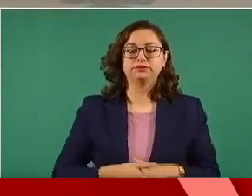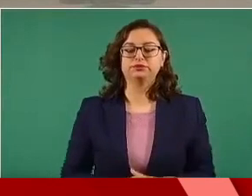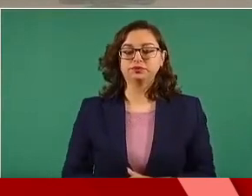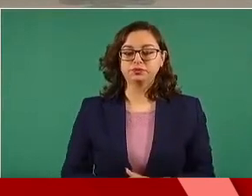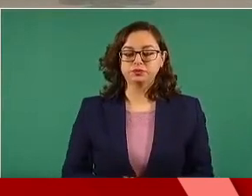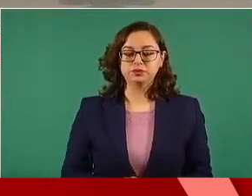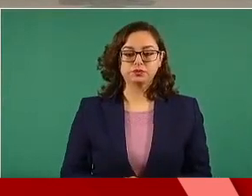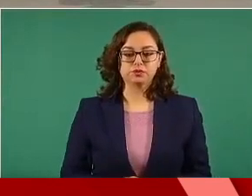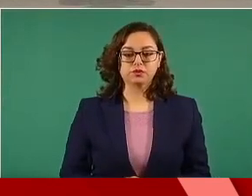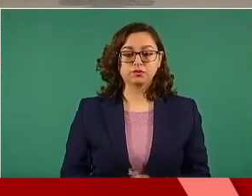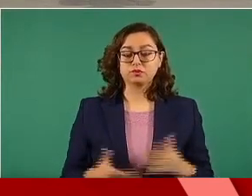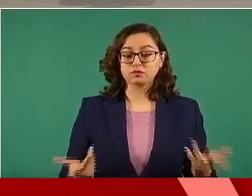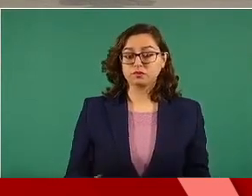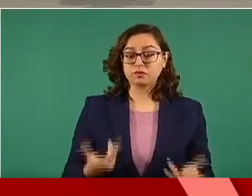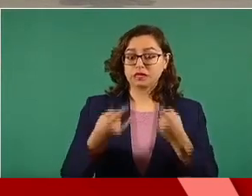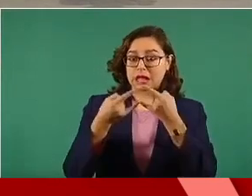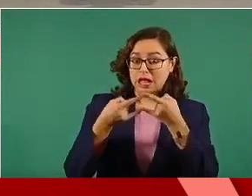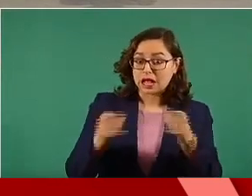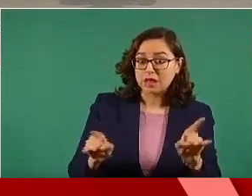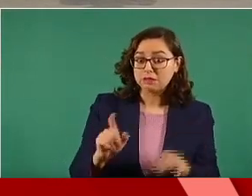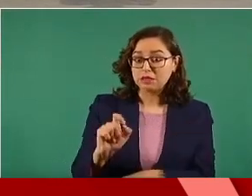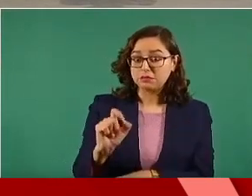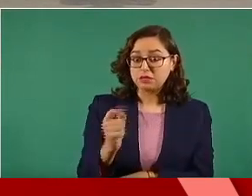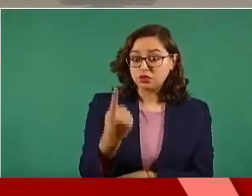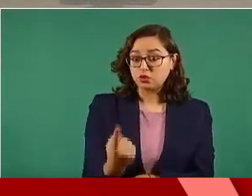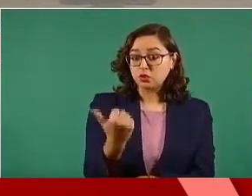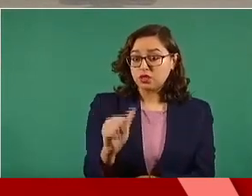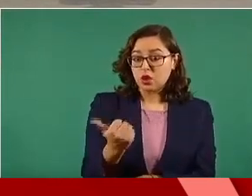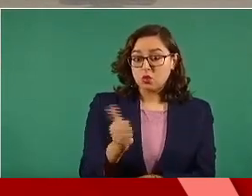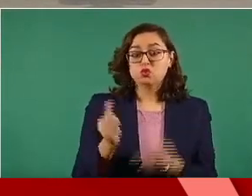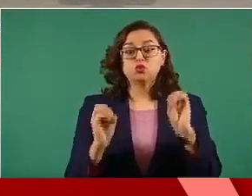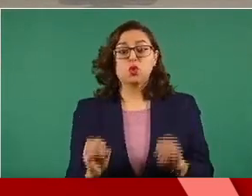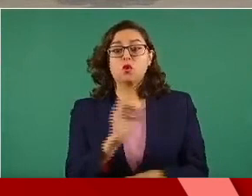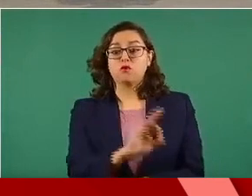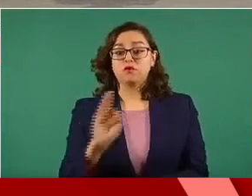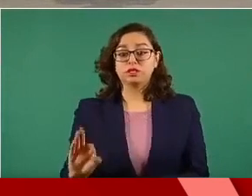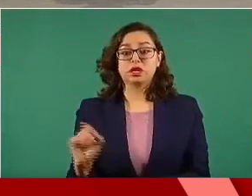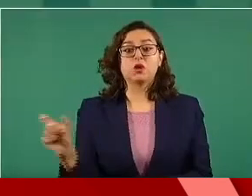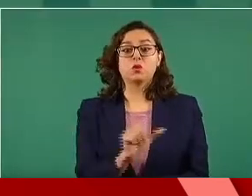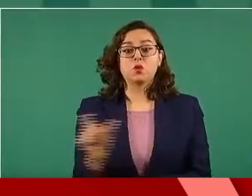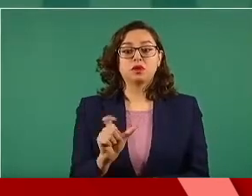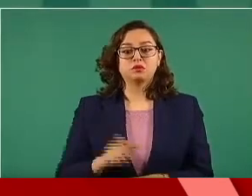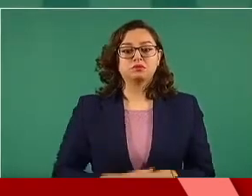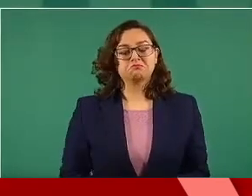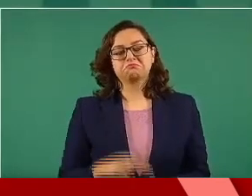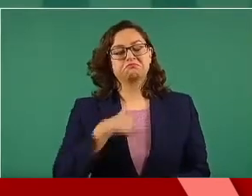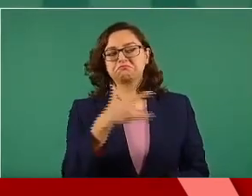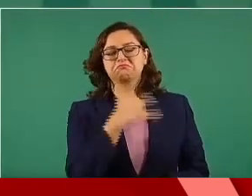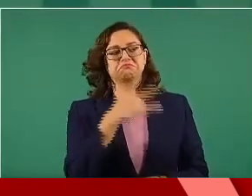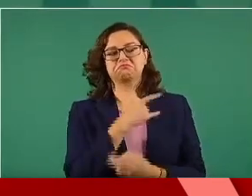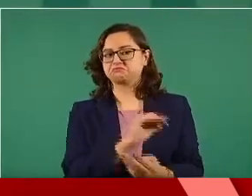¿Se descarta que se pudiera reabrir el 21 de agosto o hay alguna fecha aprobable? El 21 de agosto yo lo vería muy pronto.